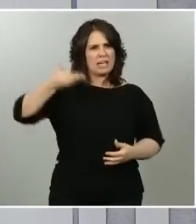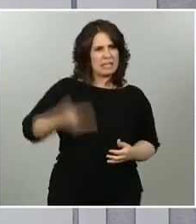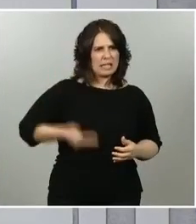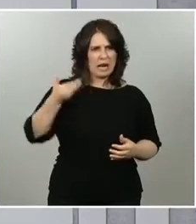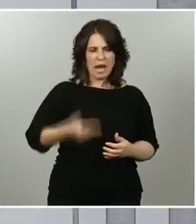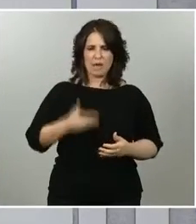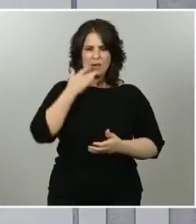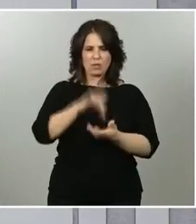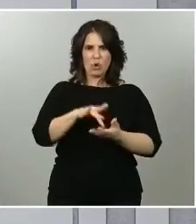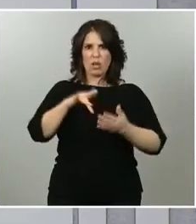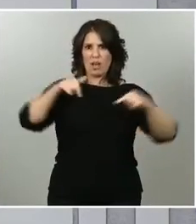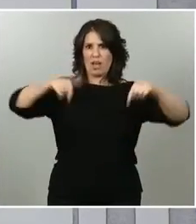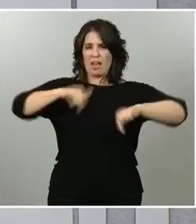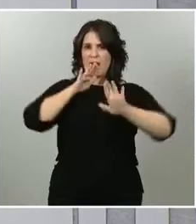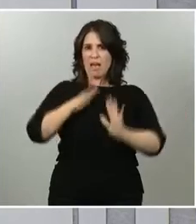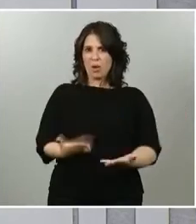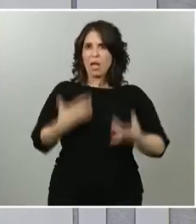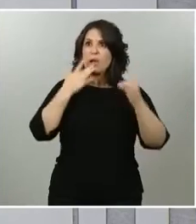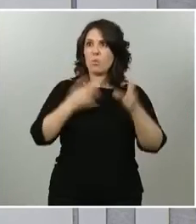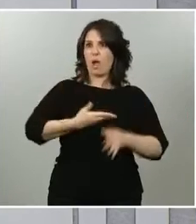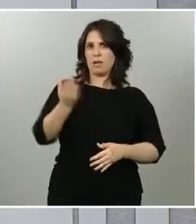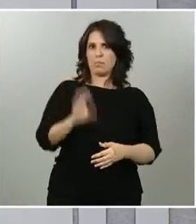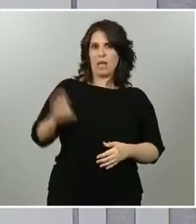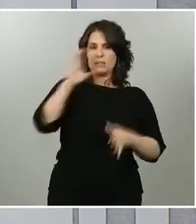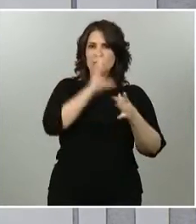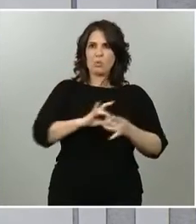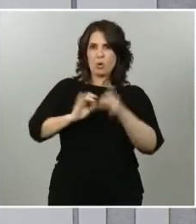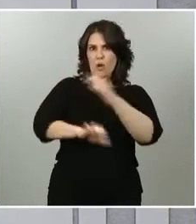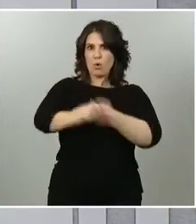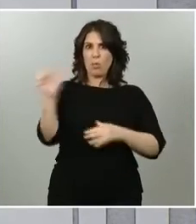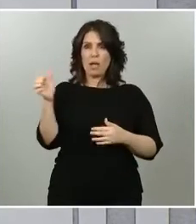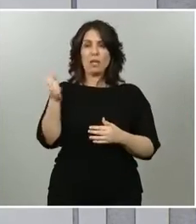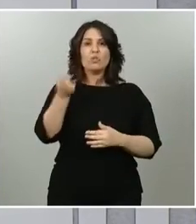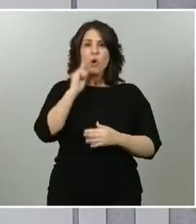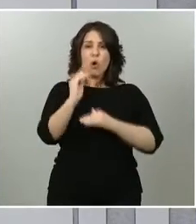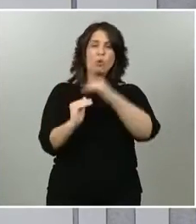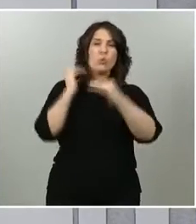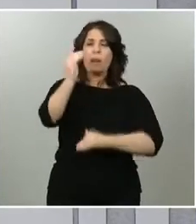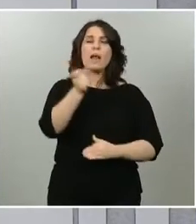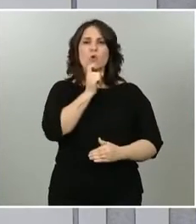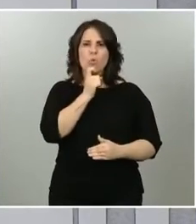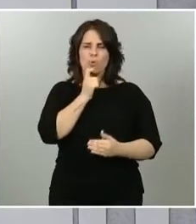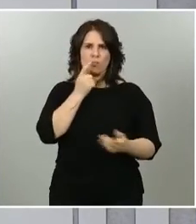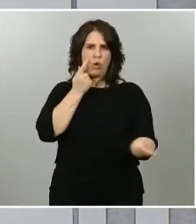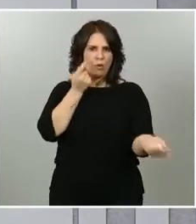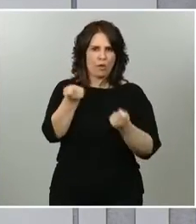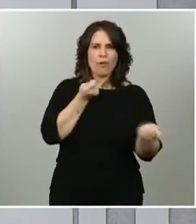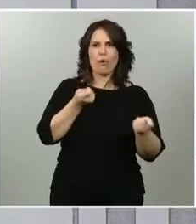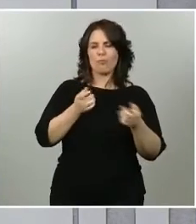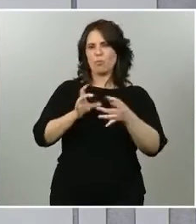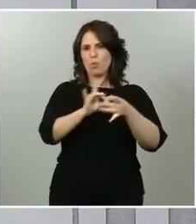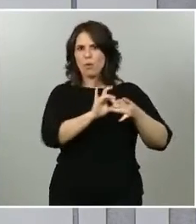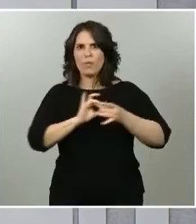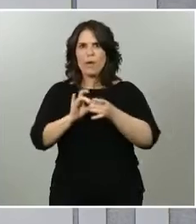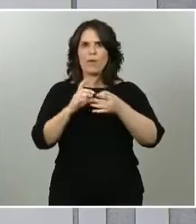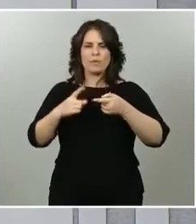de países de la Unión Europea, desde la unidad, desde la coordinación, desde la solidaridad, aparcando las diferencias partidistas e